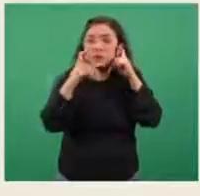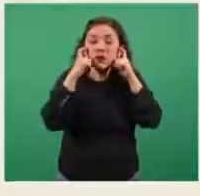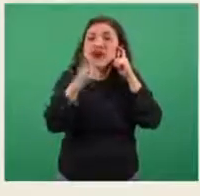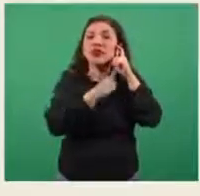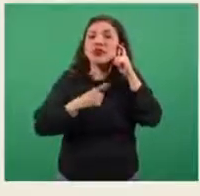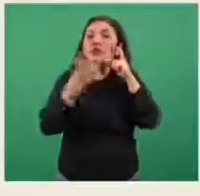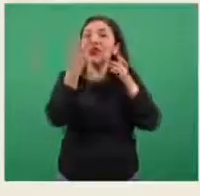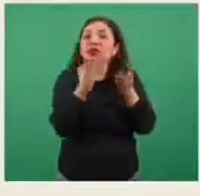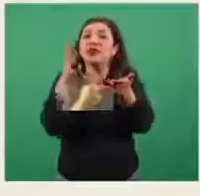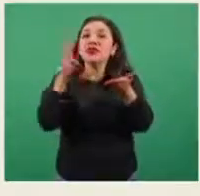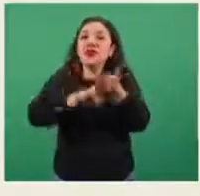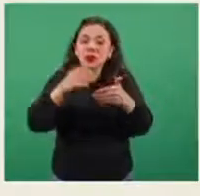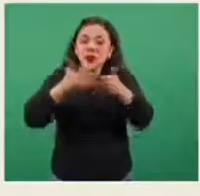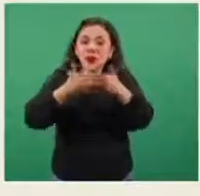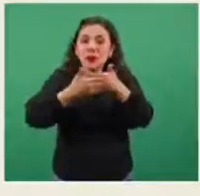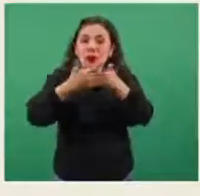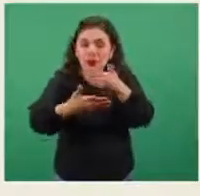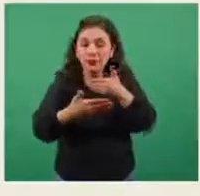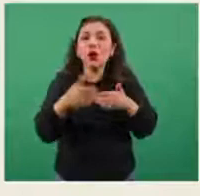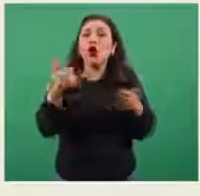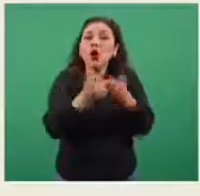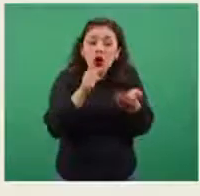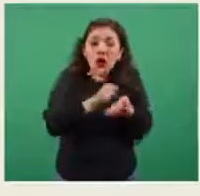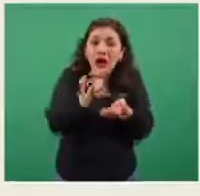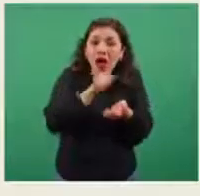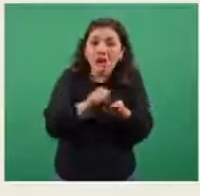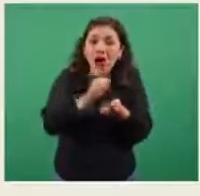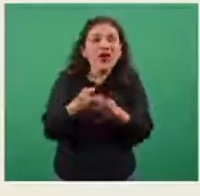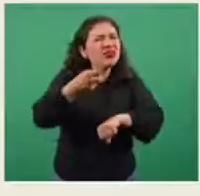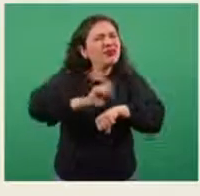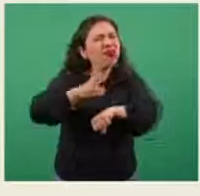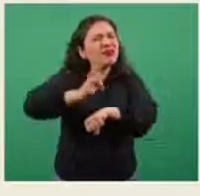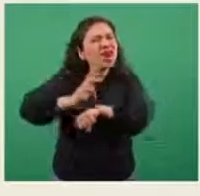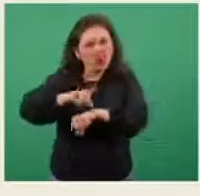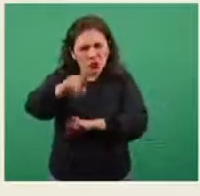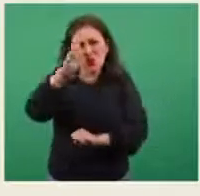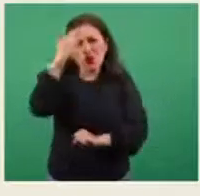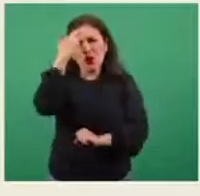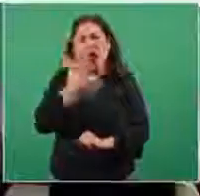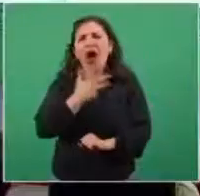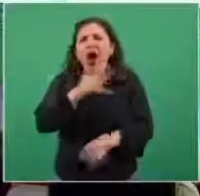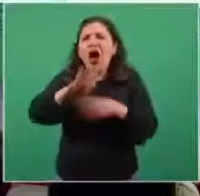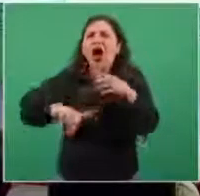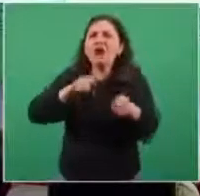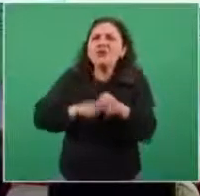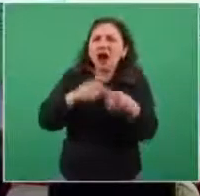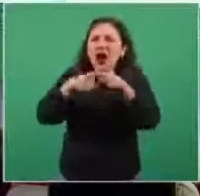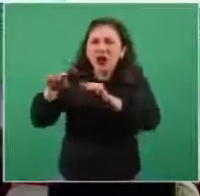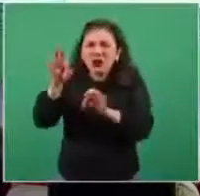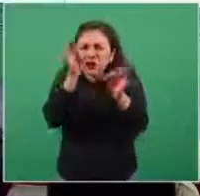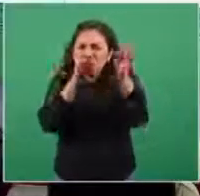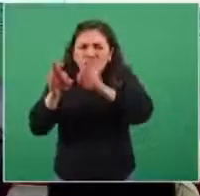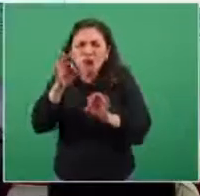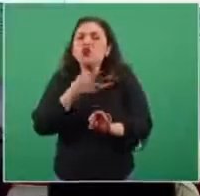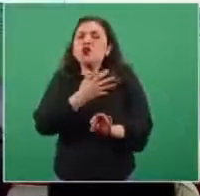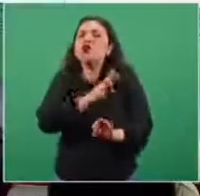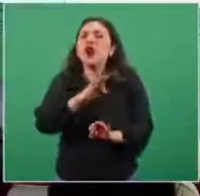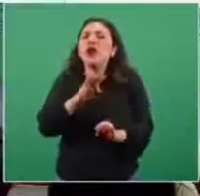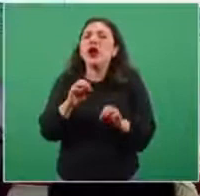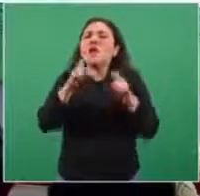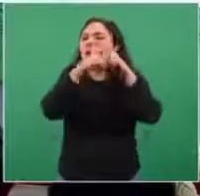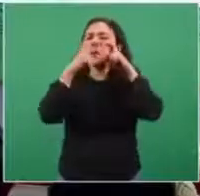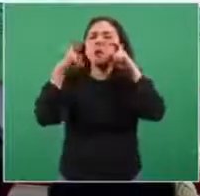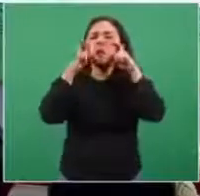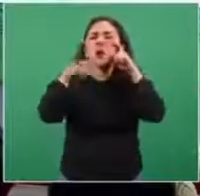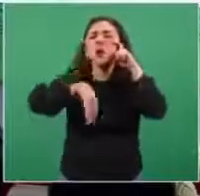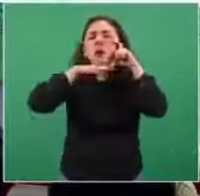capas, los tenemos que lavar todos los días. Recordemos que existen bacterias y otros virus que se pueden quedar en la superficie